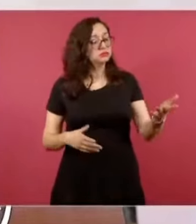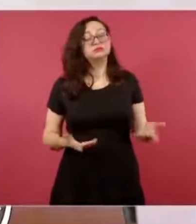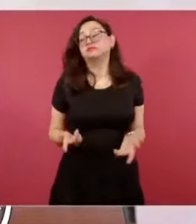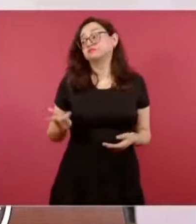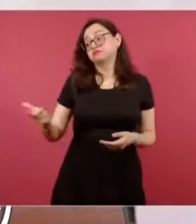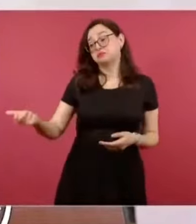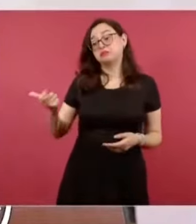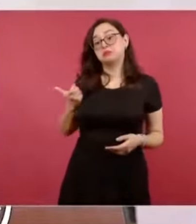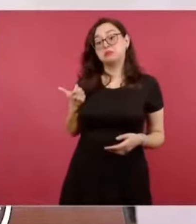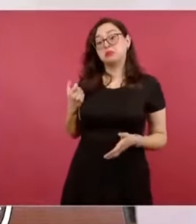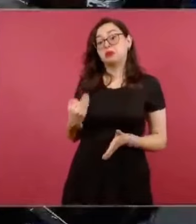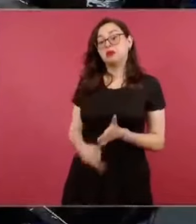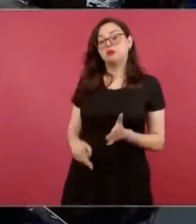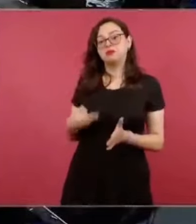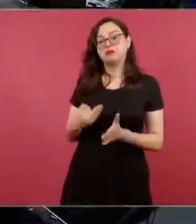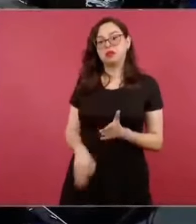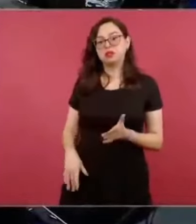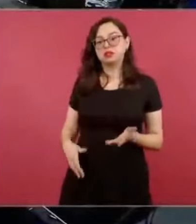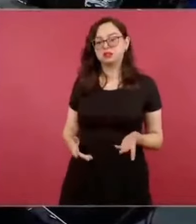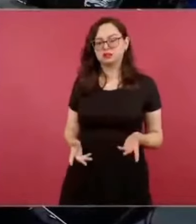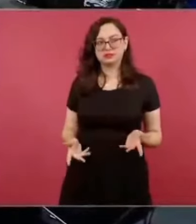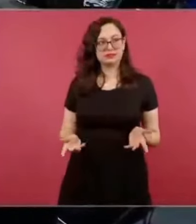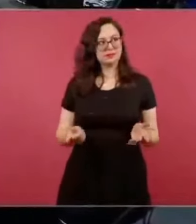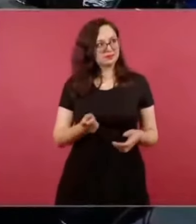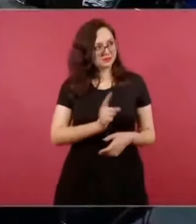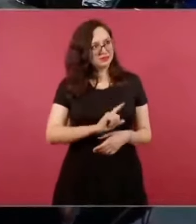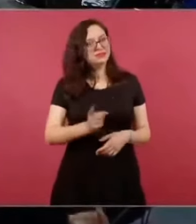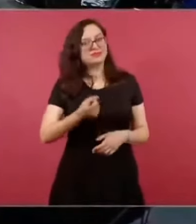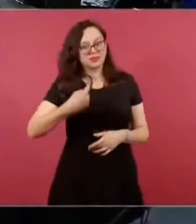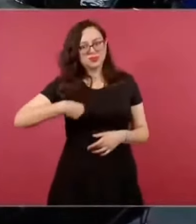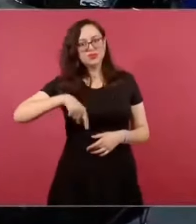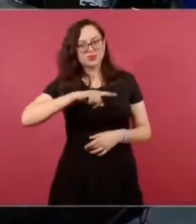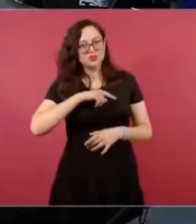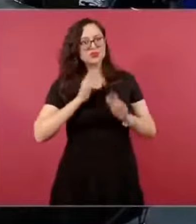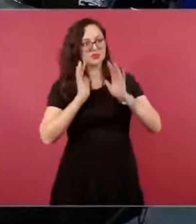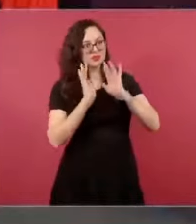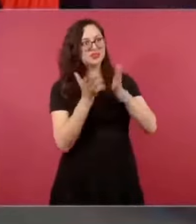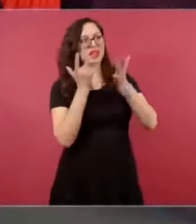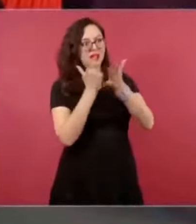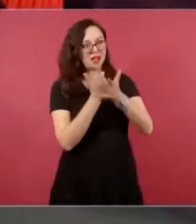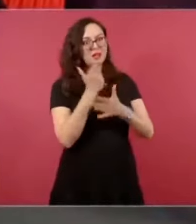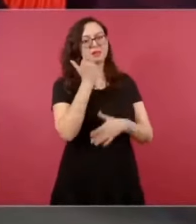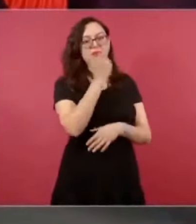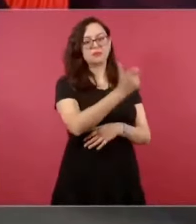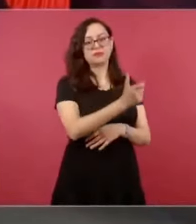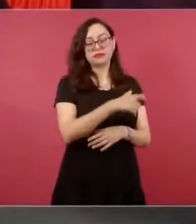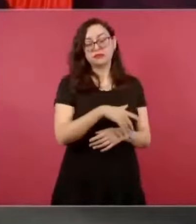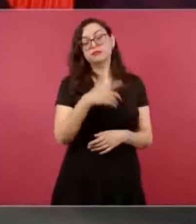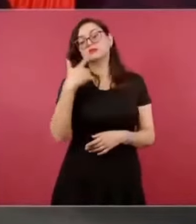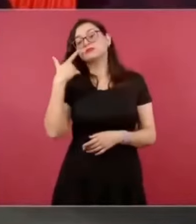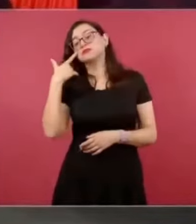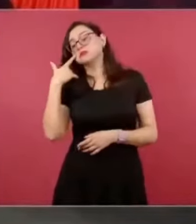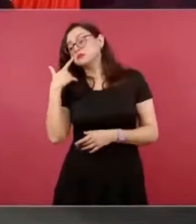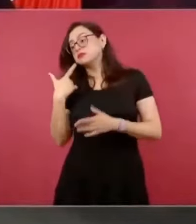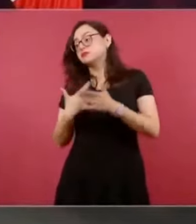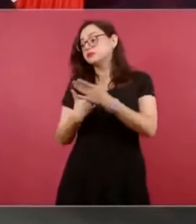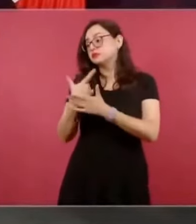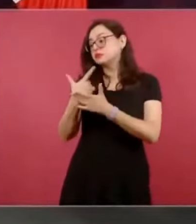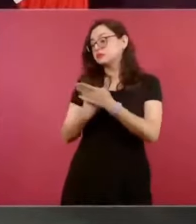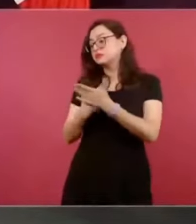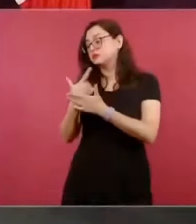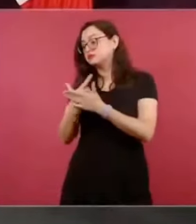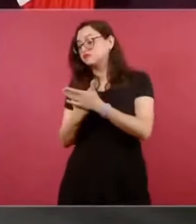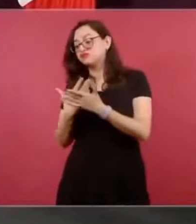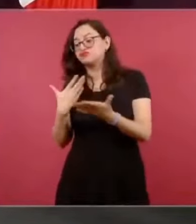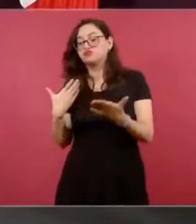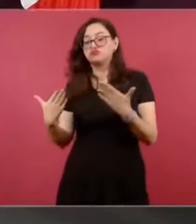Y nos dejaron como 10, como 12, de una